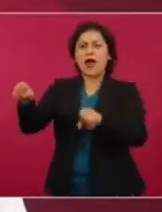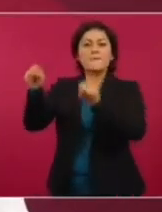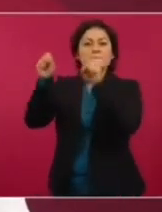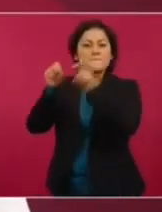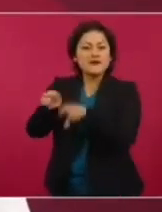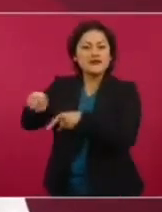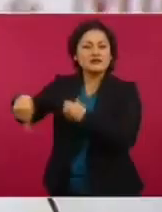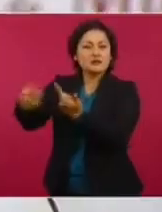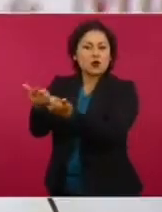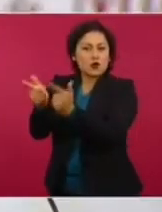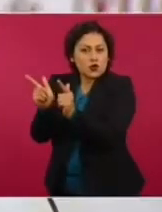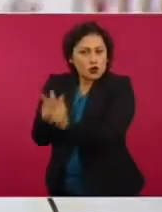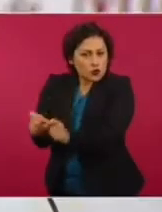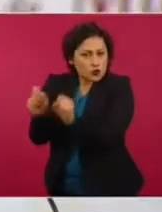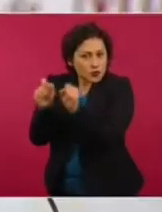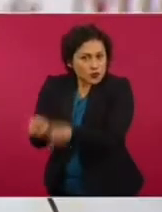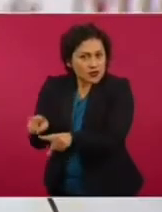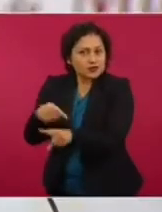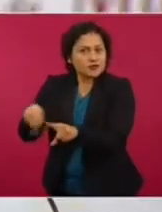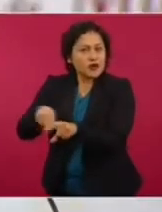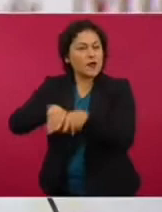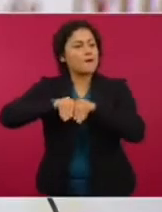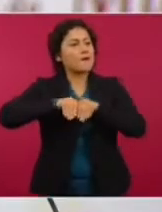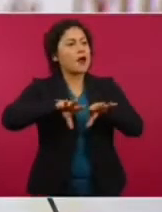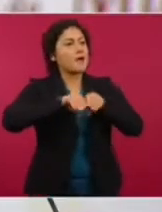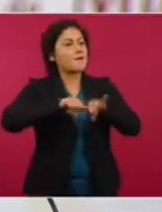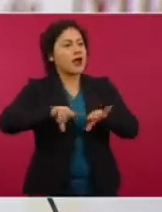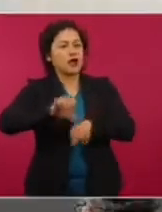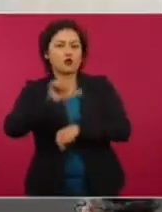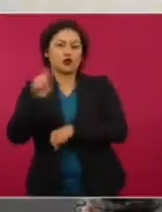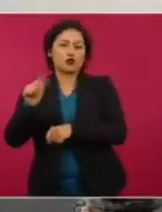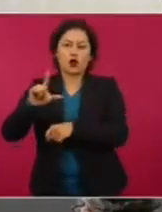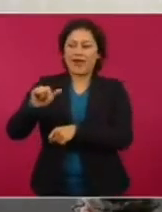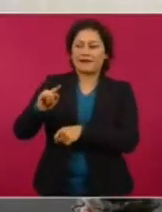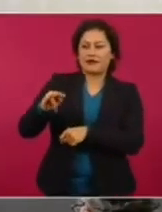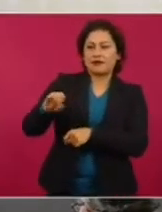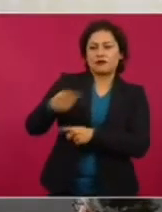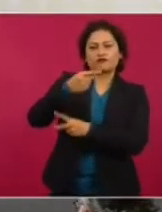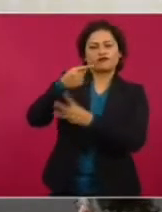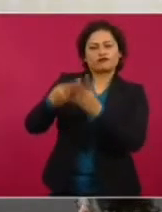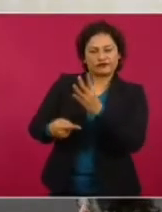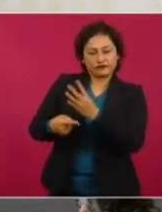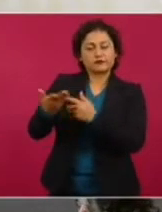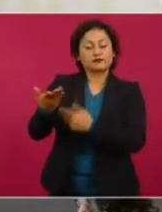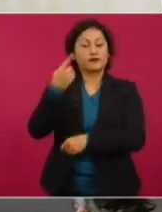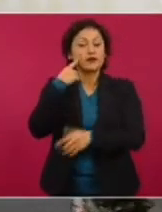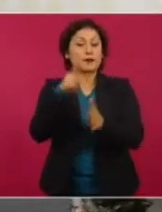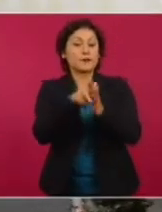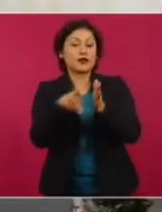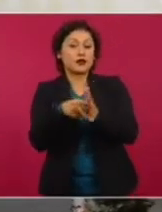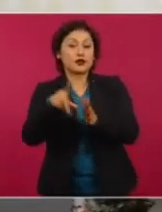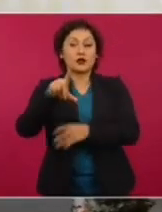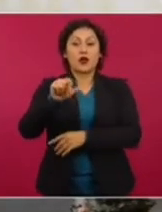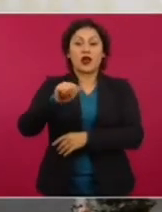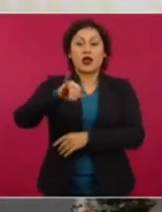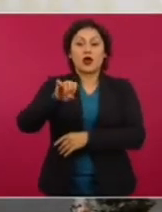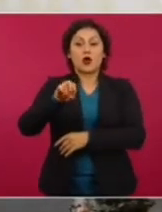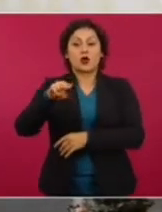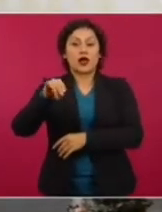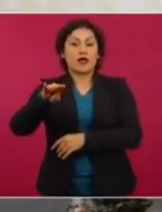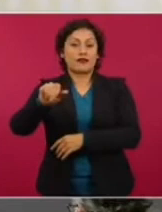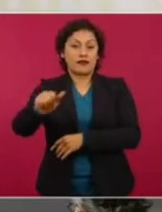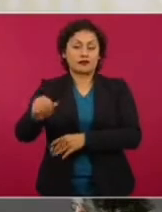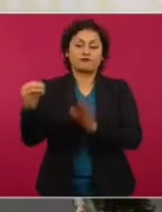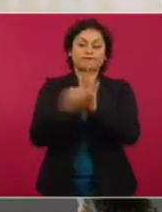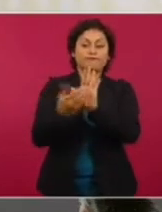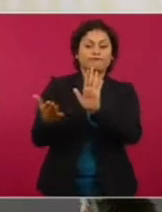corrupción y la impunidad, latinos y otros. Al respecto, el periódico La Jornada publicó el contrato legal de arrendamiento